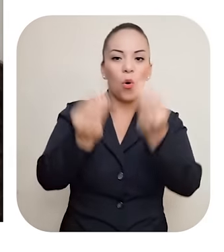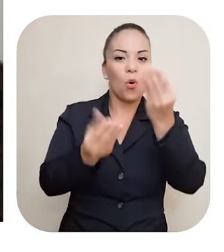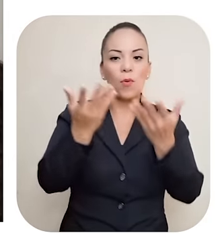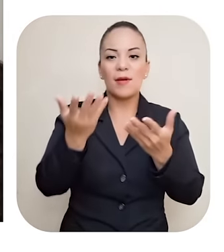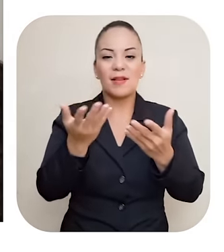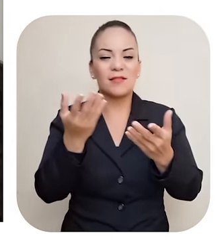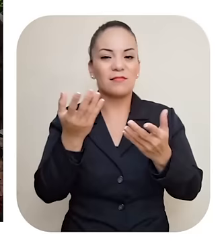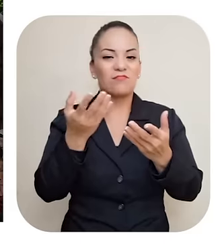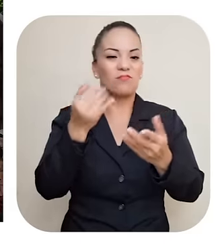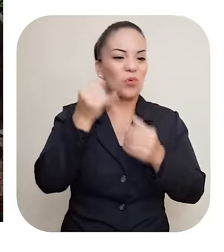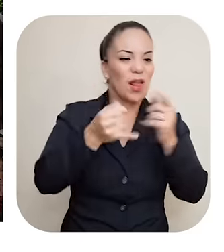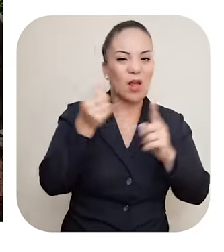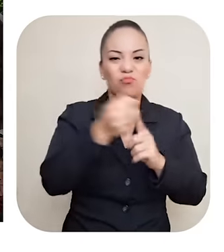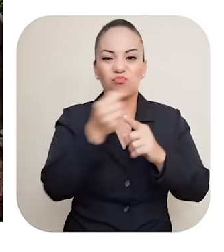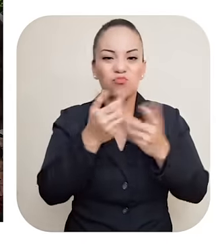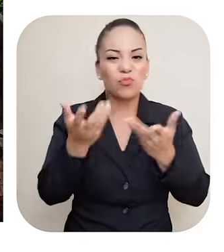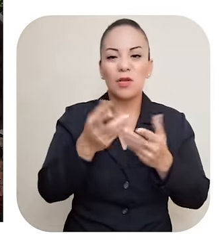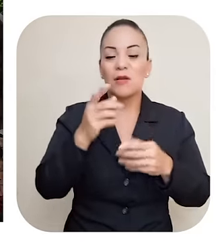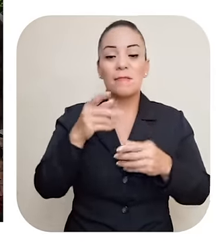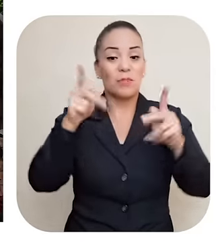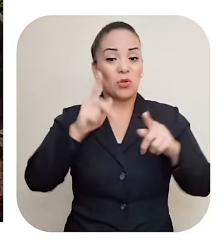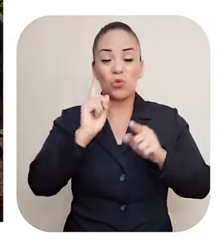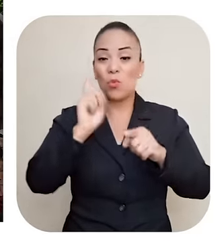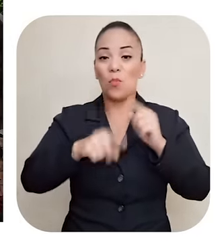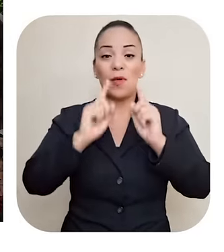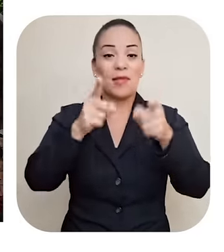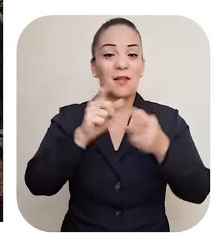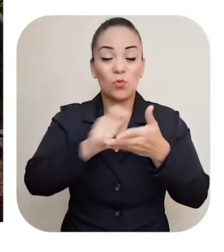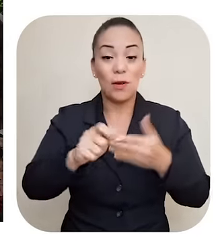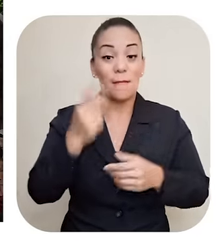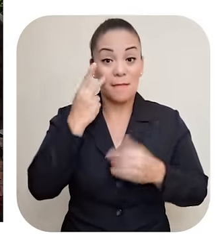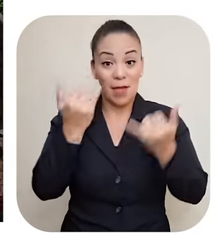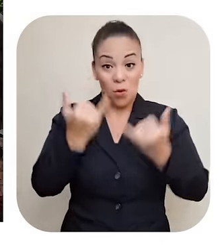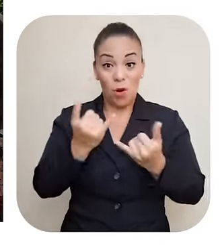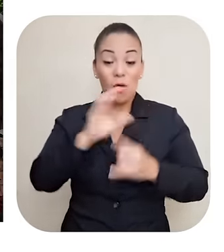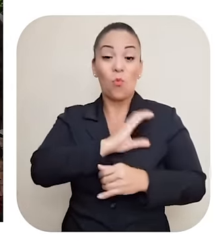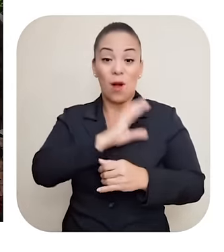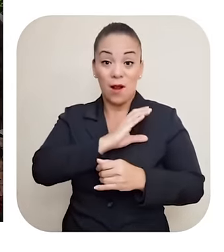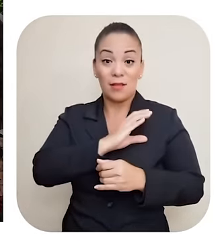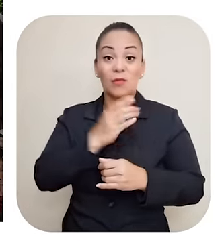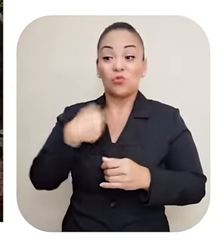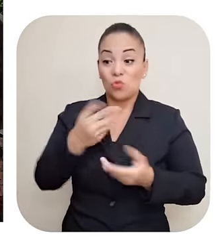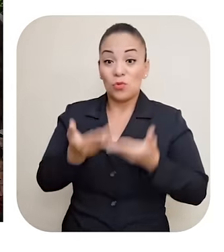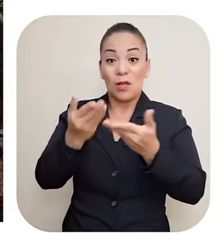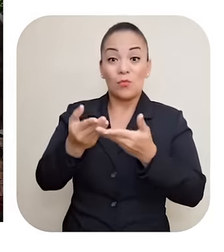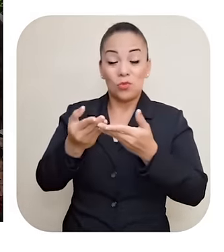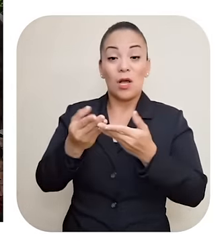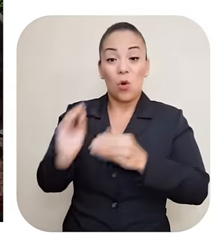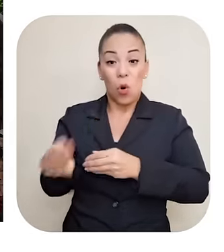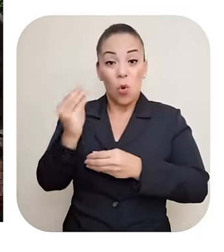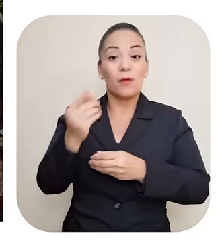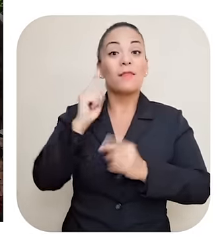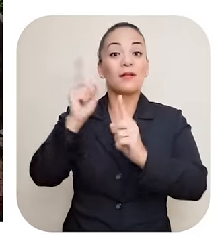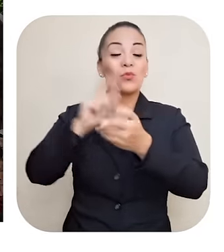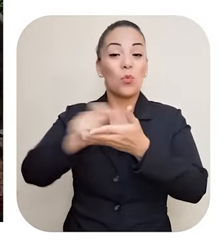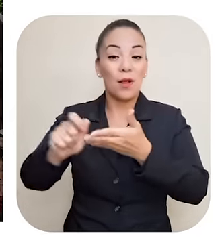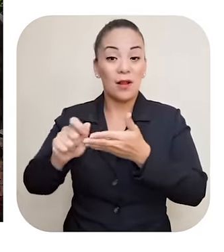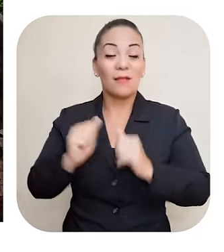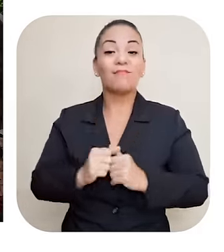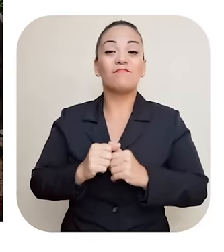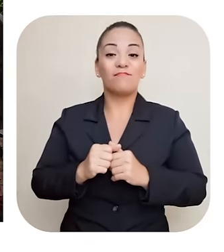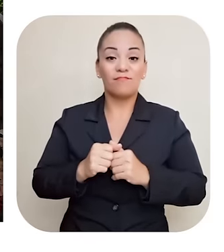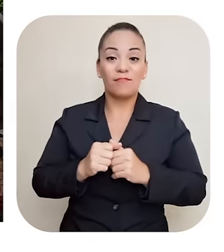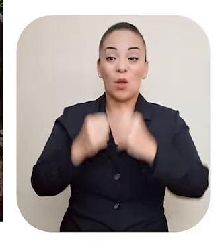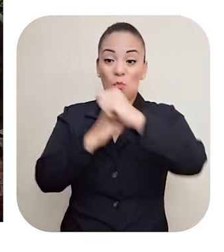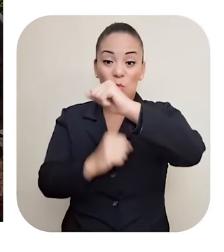acompañen A los muchachos Y abrir casi un puente Entre una propiedad De nosotros Porque los asaltan A la vuelta ¿Quién piensa En esa mamá Que le violan A la hija?